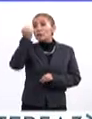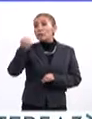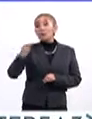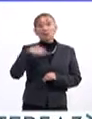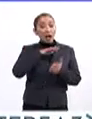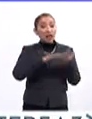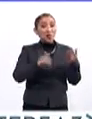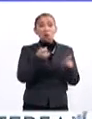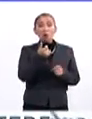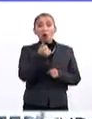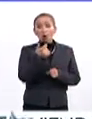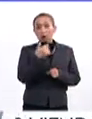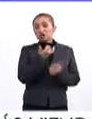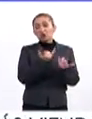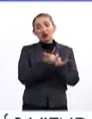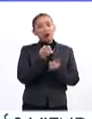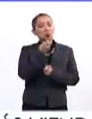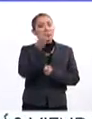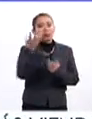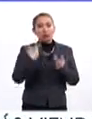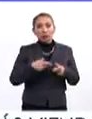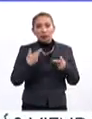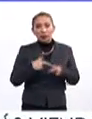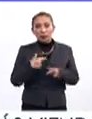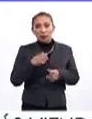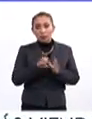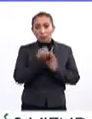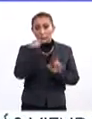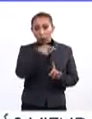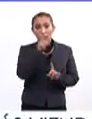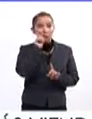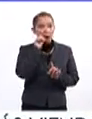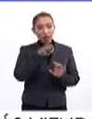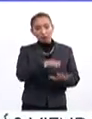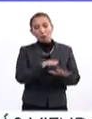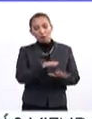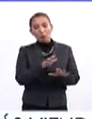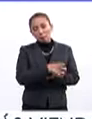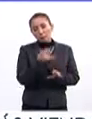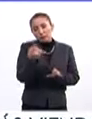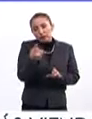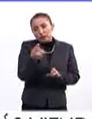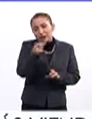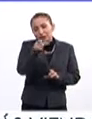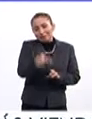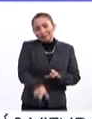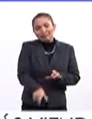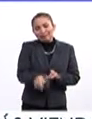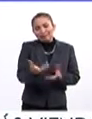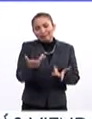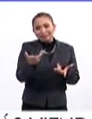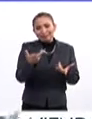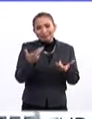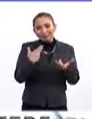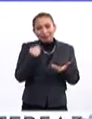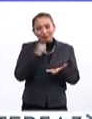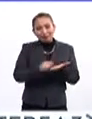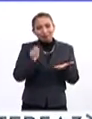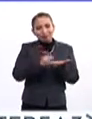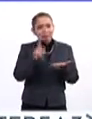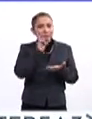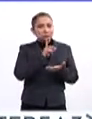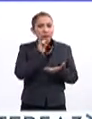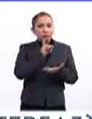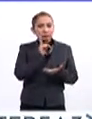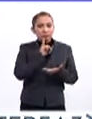leída, pero eso pasa con cualquier autor. En el caso de ella es más notorio porque es una escritora.